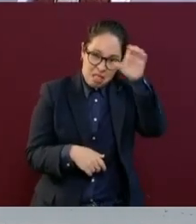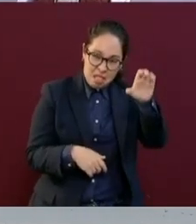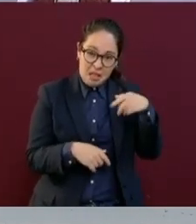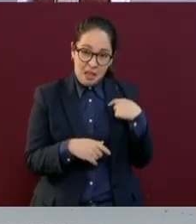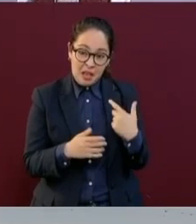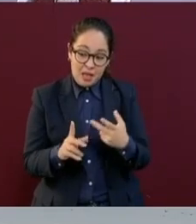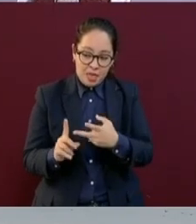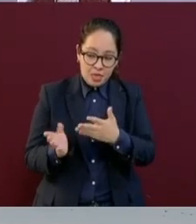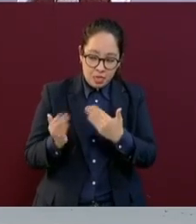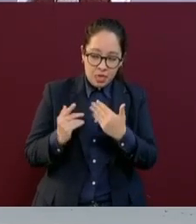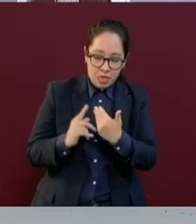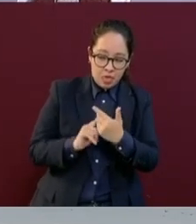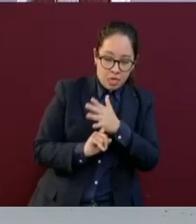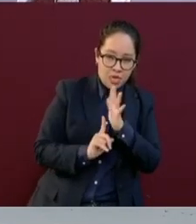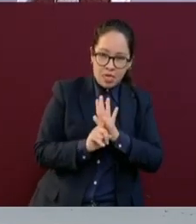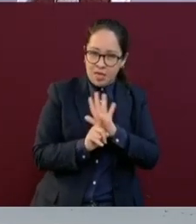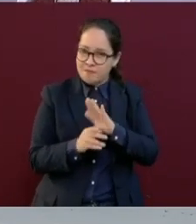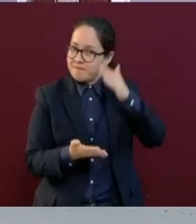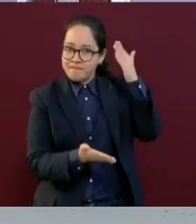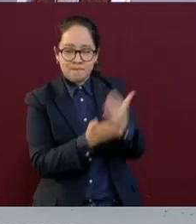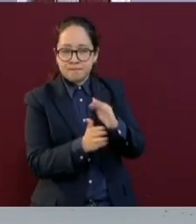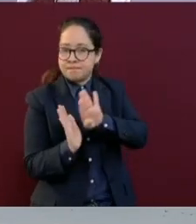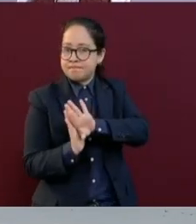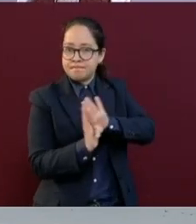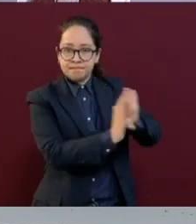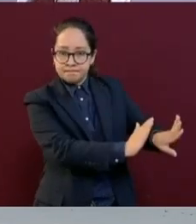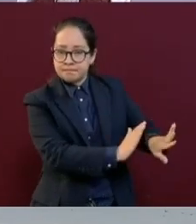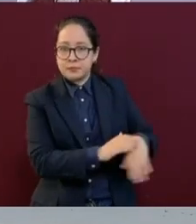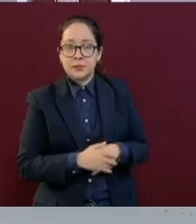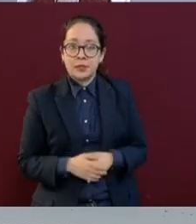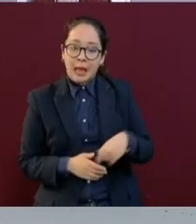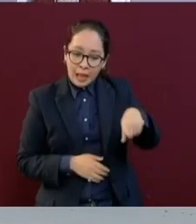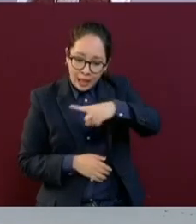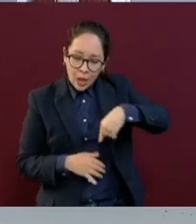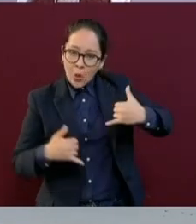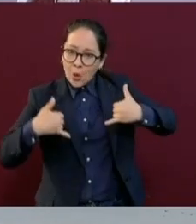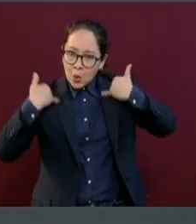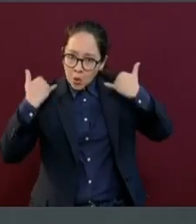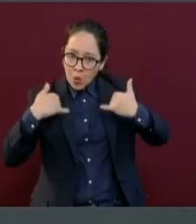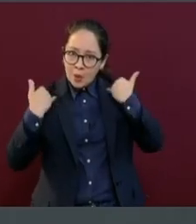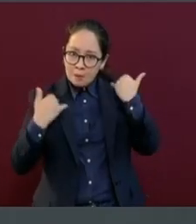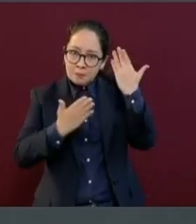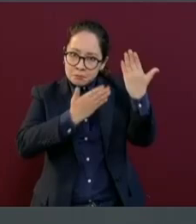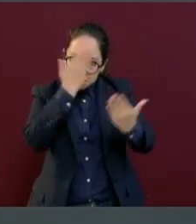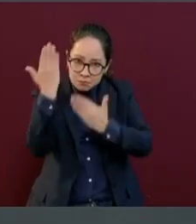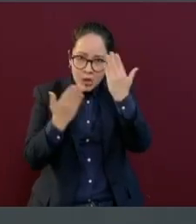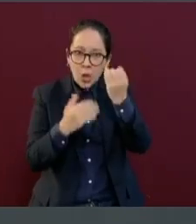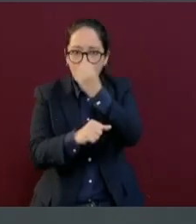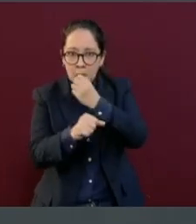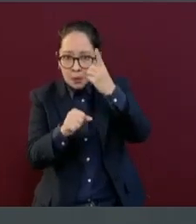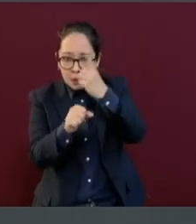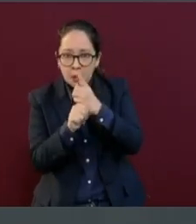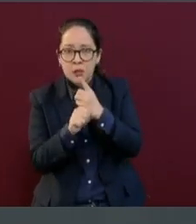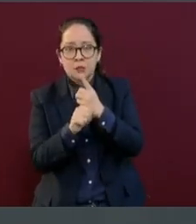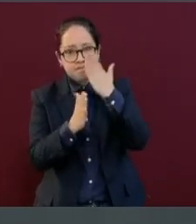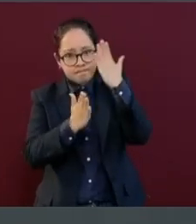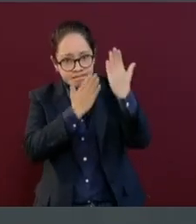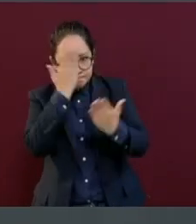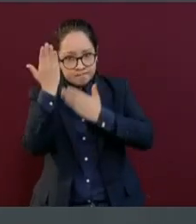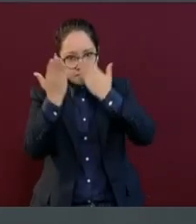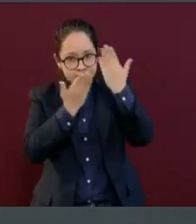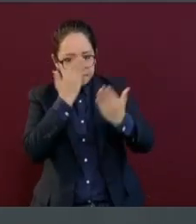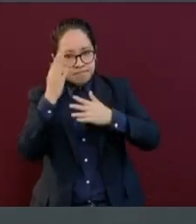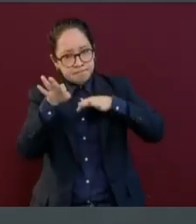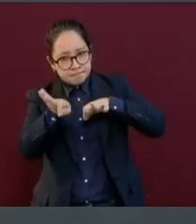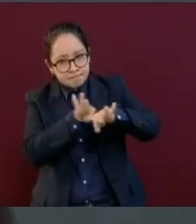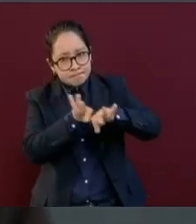lleven y que tengan oportunidades de estudio y de trabajo.